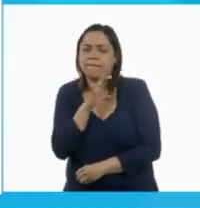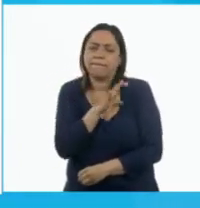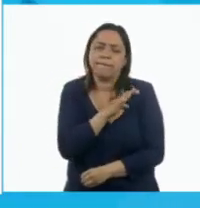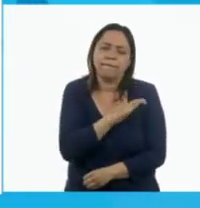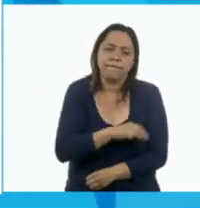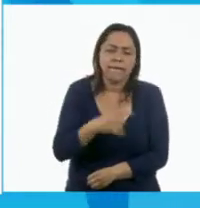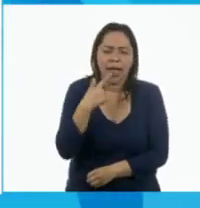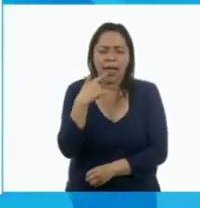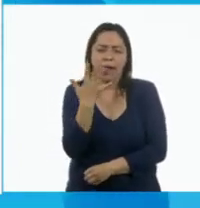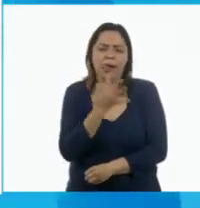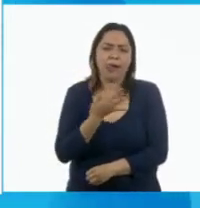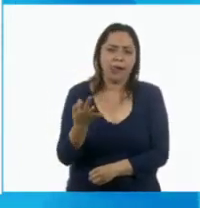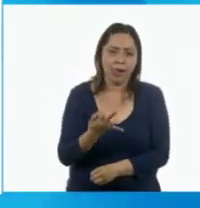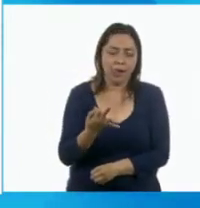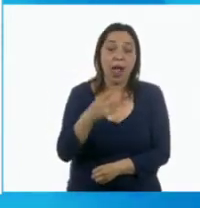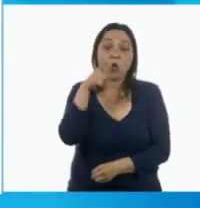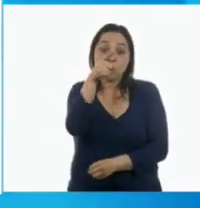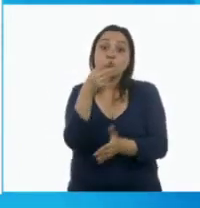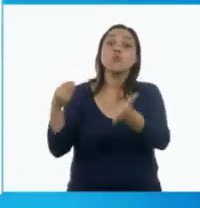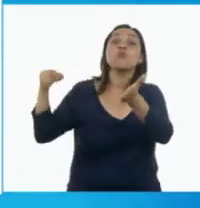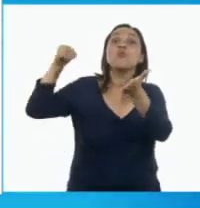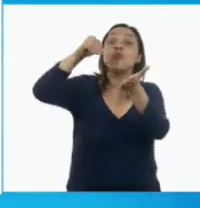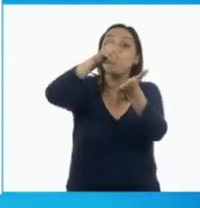Aquí lo vas a poner en donde dice comer.